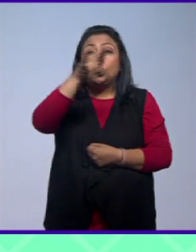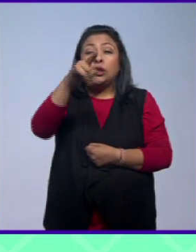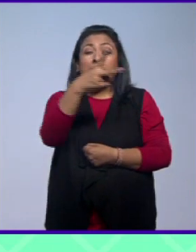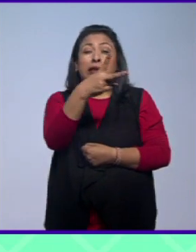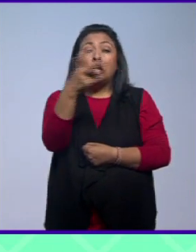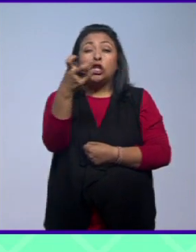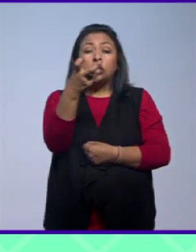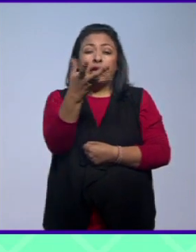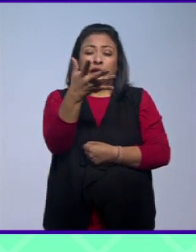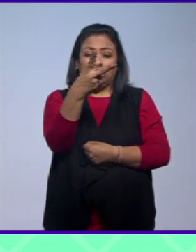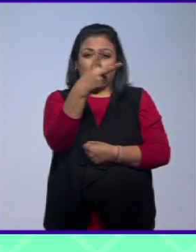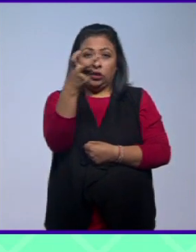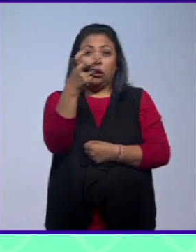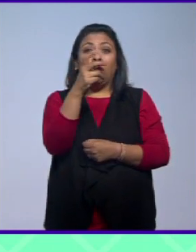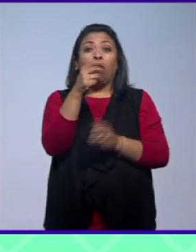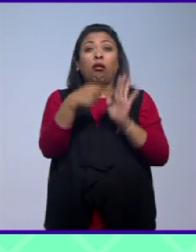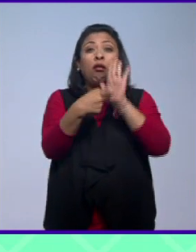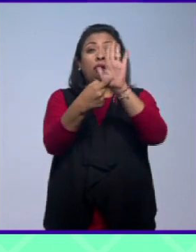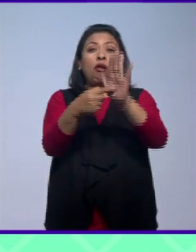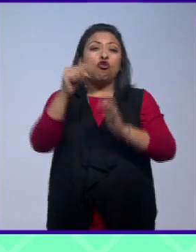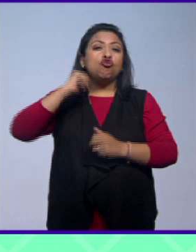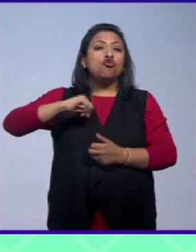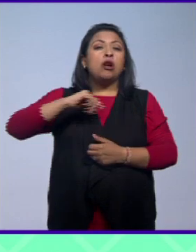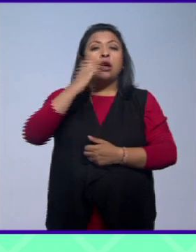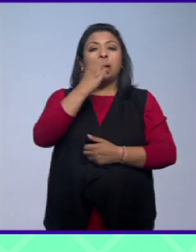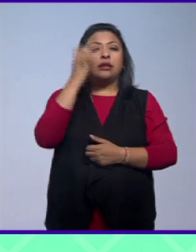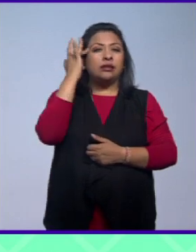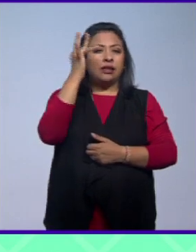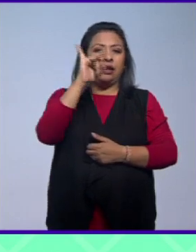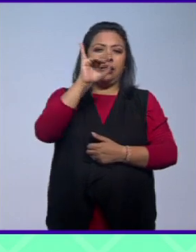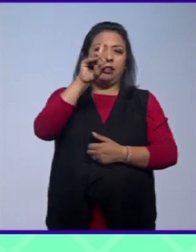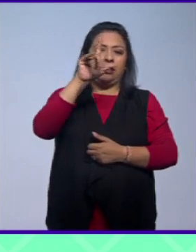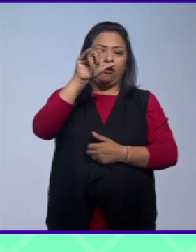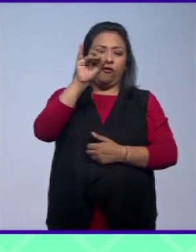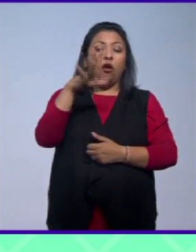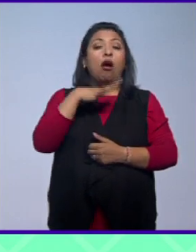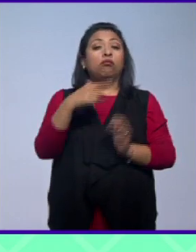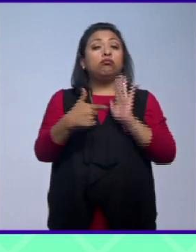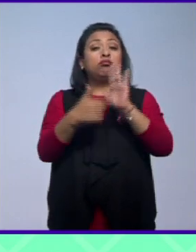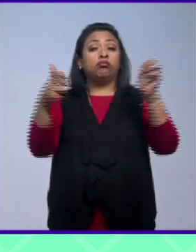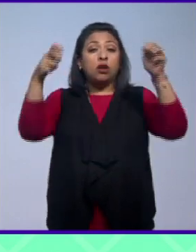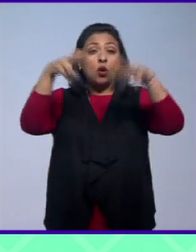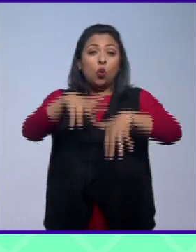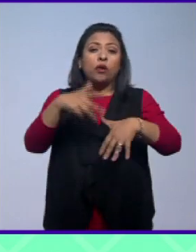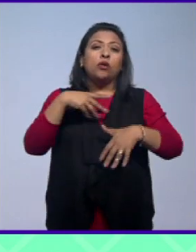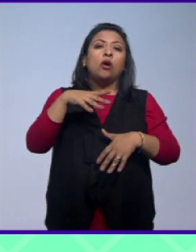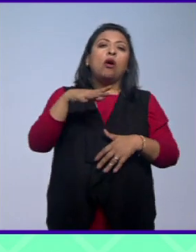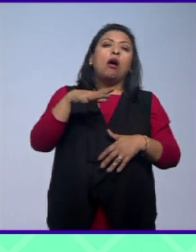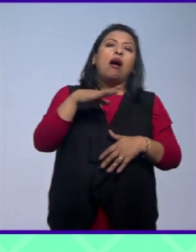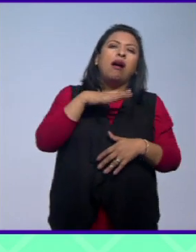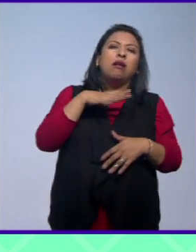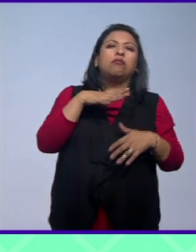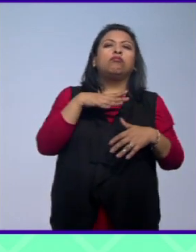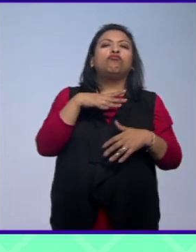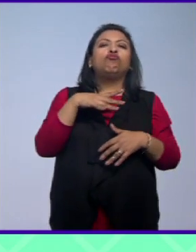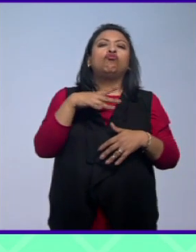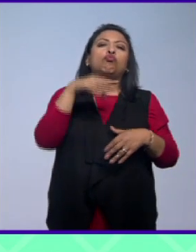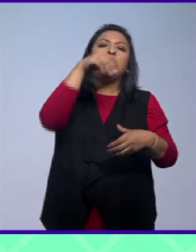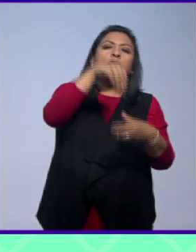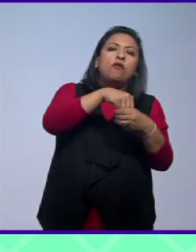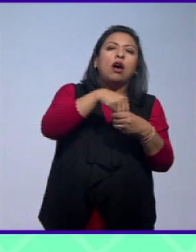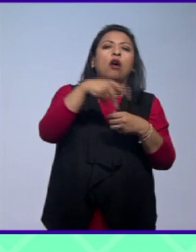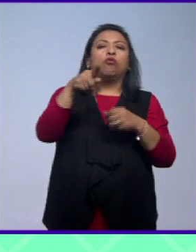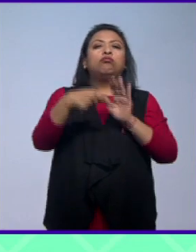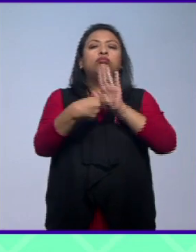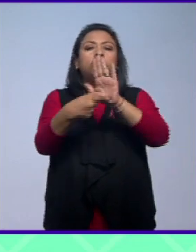piezas que se presentan en el antiguo colegio de San Ildefonso y hace posible un encuentro entre lo público y lo privado